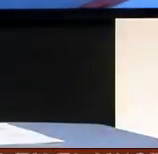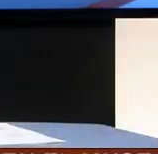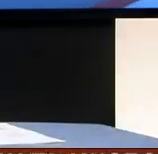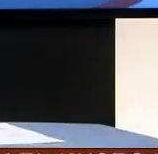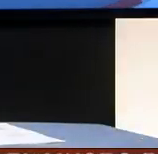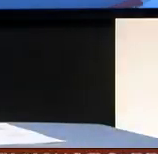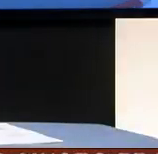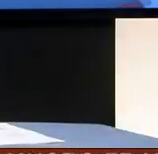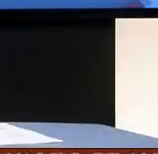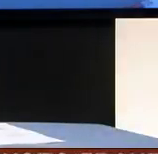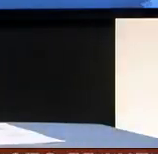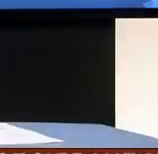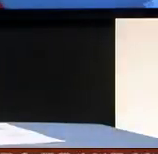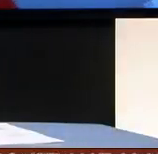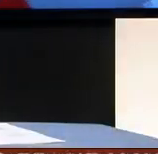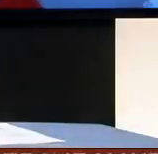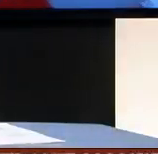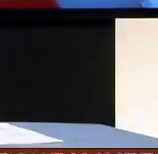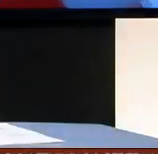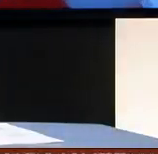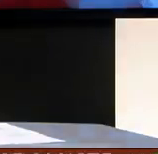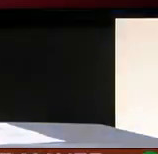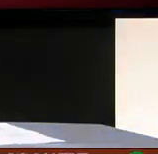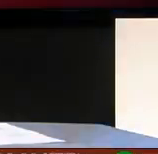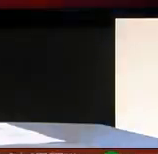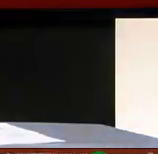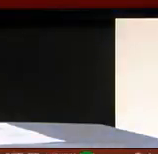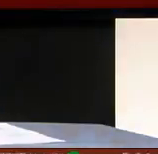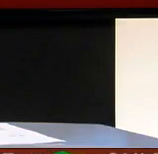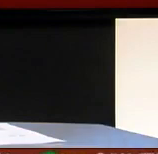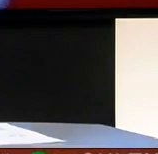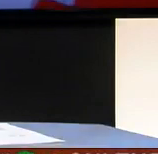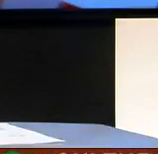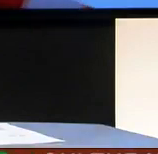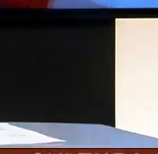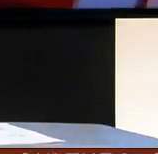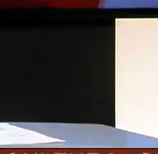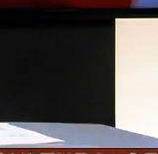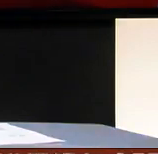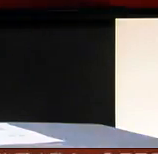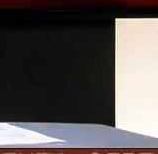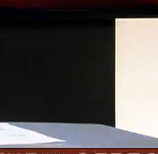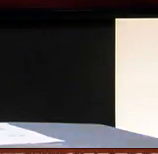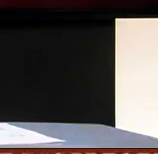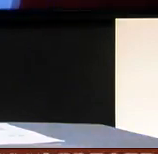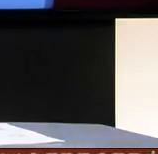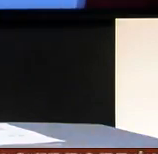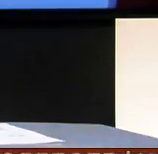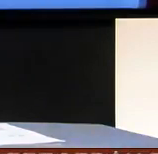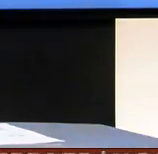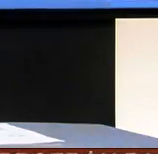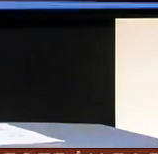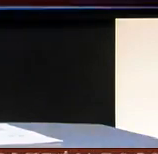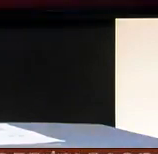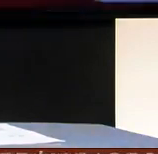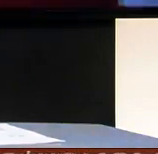Viernes de cine el fin de semana no solo hay que ver fútbol también está el séptimo arte para ello está listo Eduardo Marín como siempre darnos